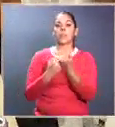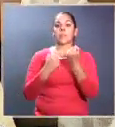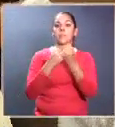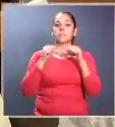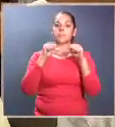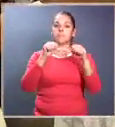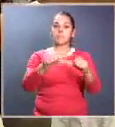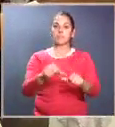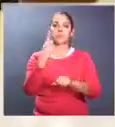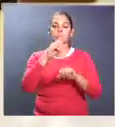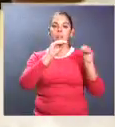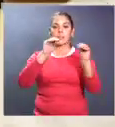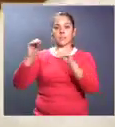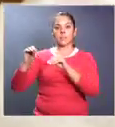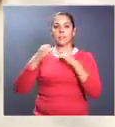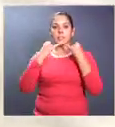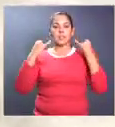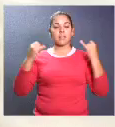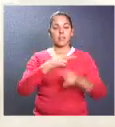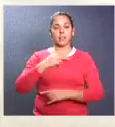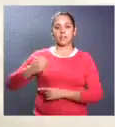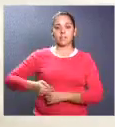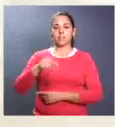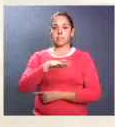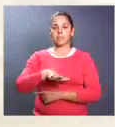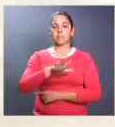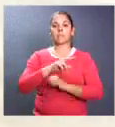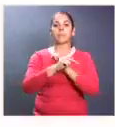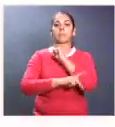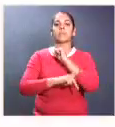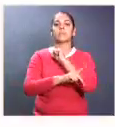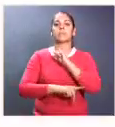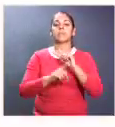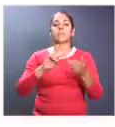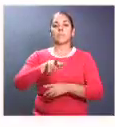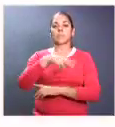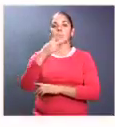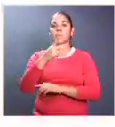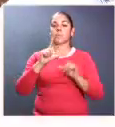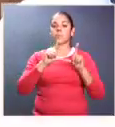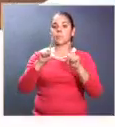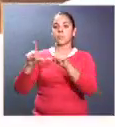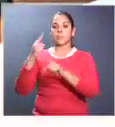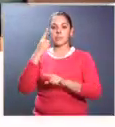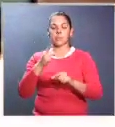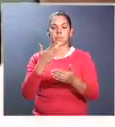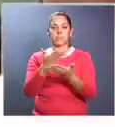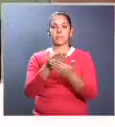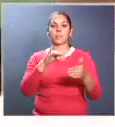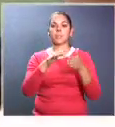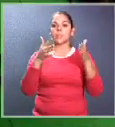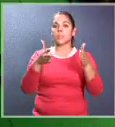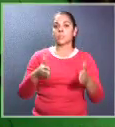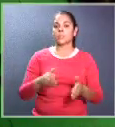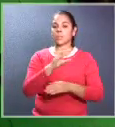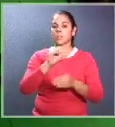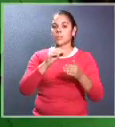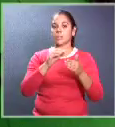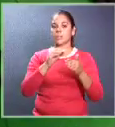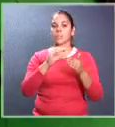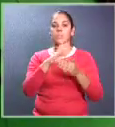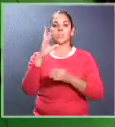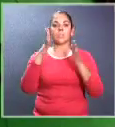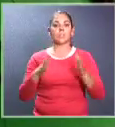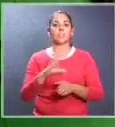continuo para la enseñanza del mandarín en el país. También duplicó la cantidad de becas que se otorgarán a estudiantes costarricenses. En los